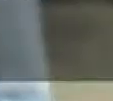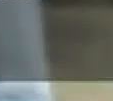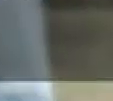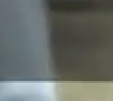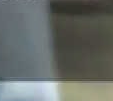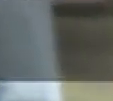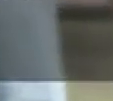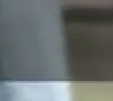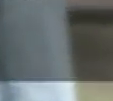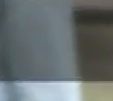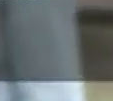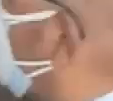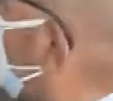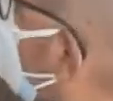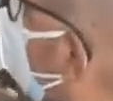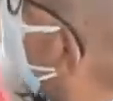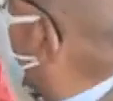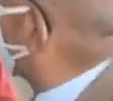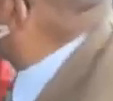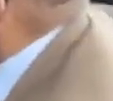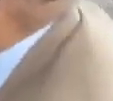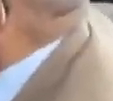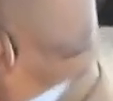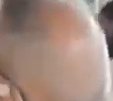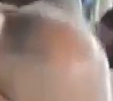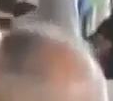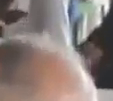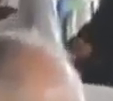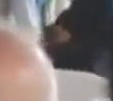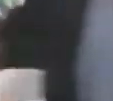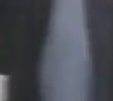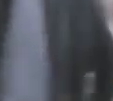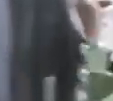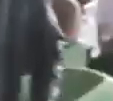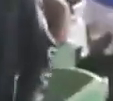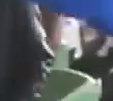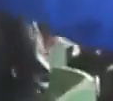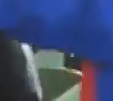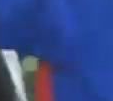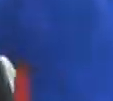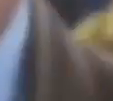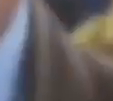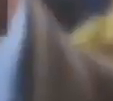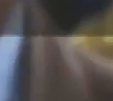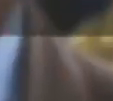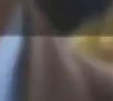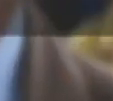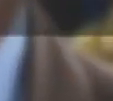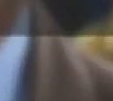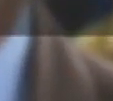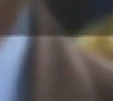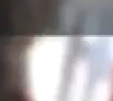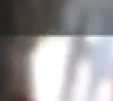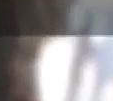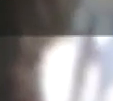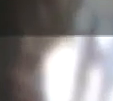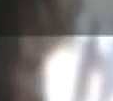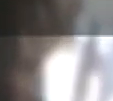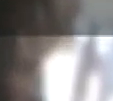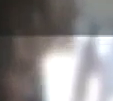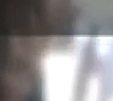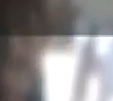.417 docentes. Asimismo, como estímulo a la formación de cuarto nivel, han sido exonerados del pago de